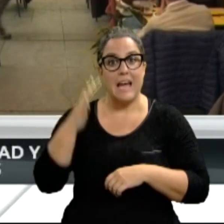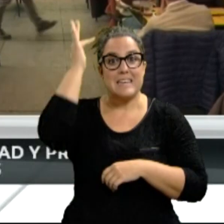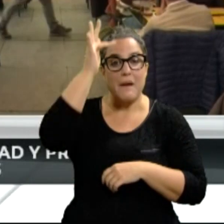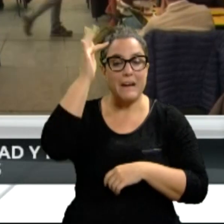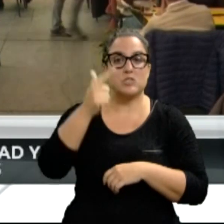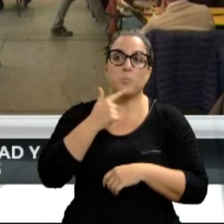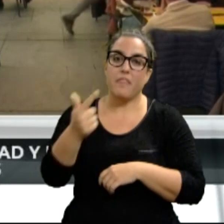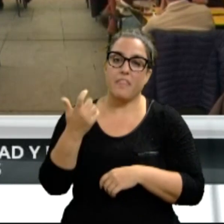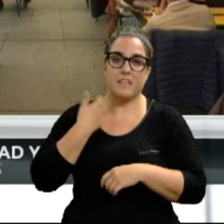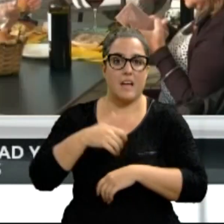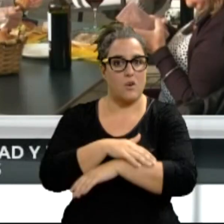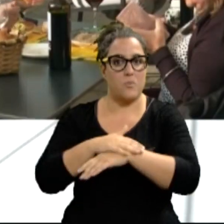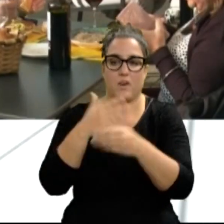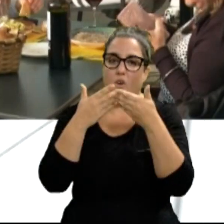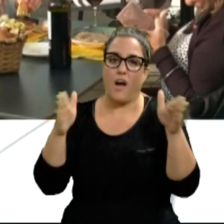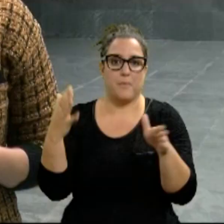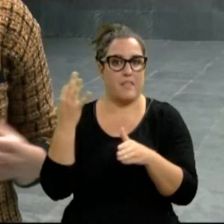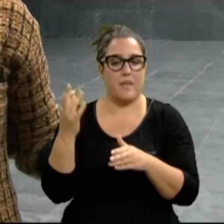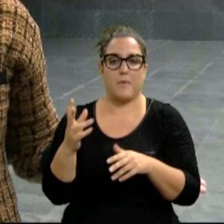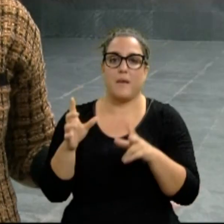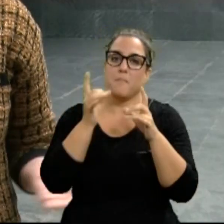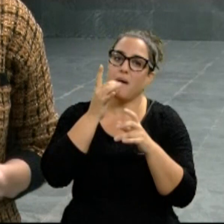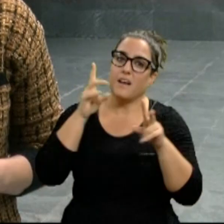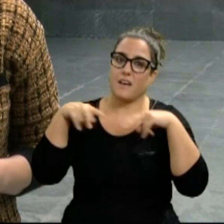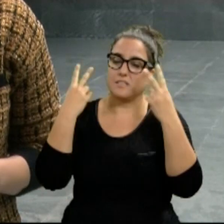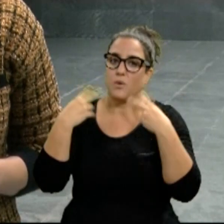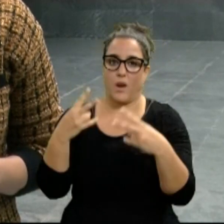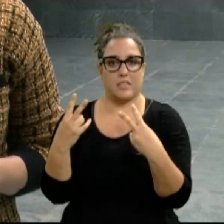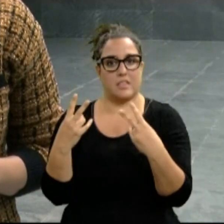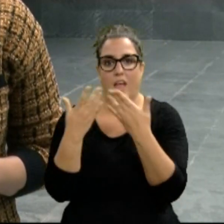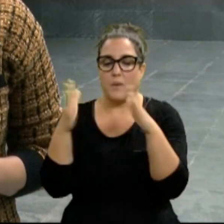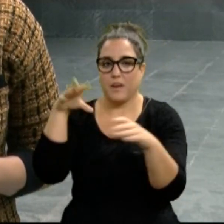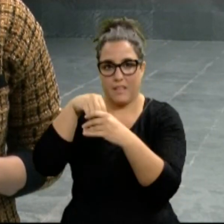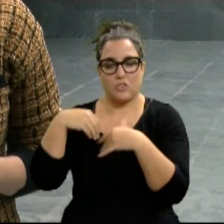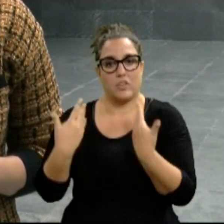por abrir ya los interiores de la hostelería como se ha hecho en otras comunidades.